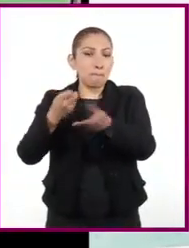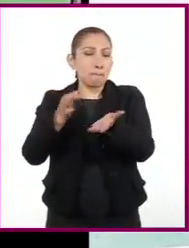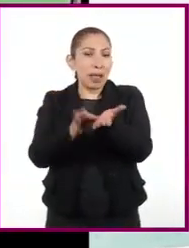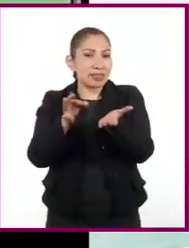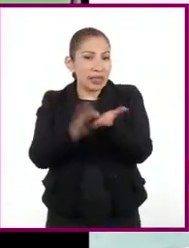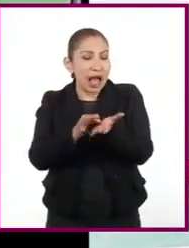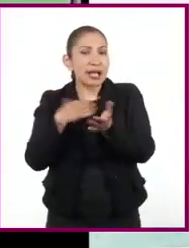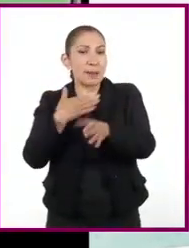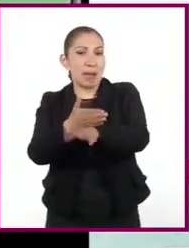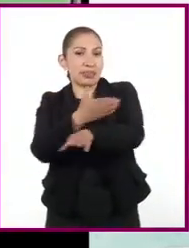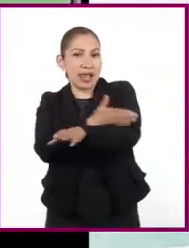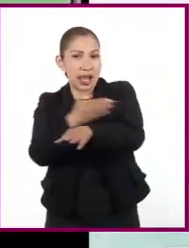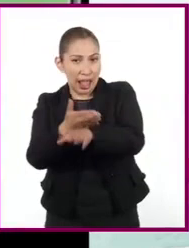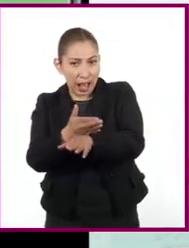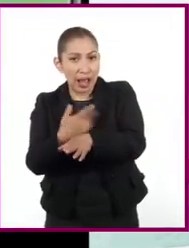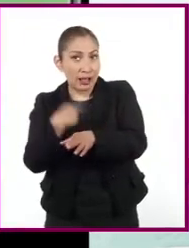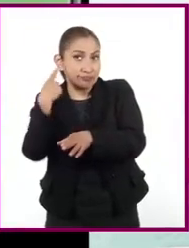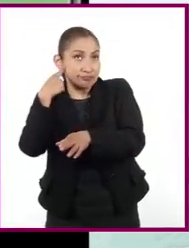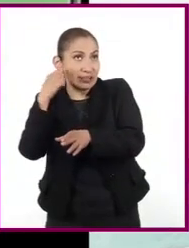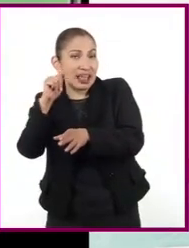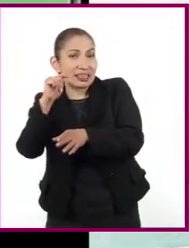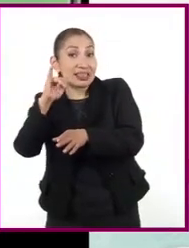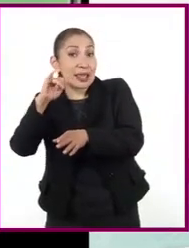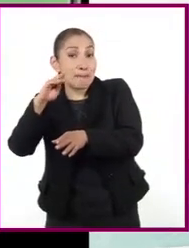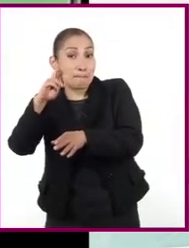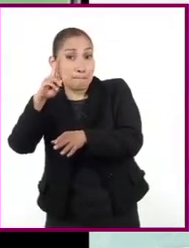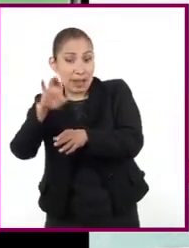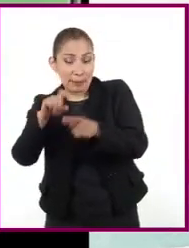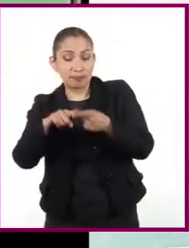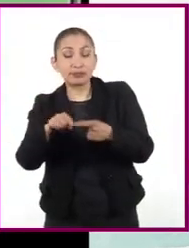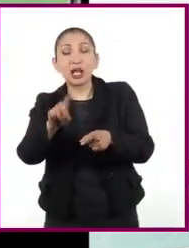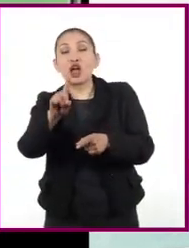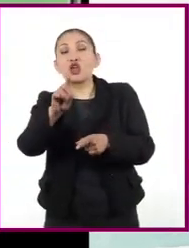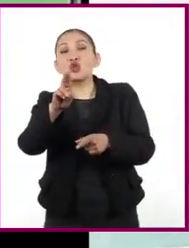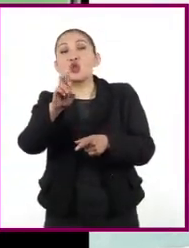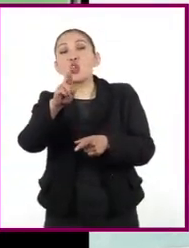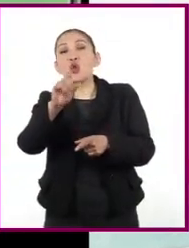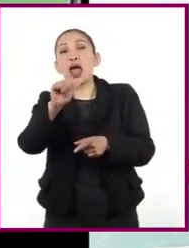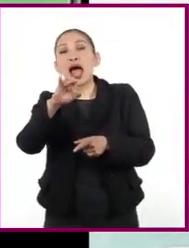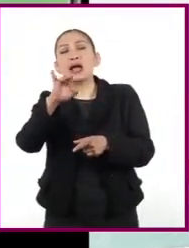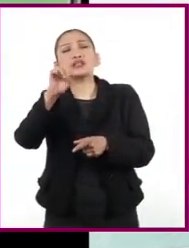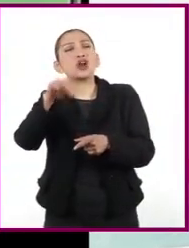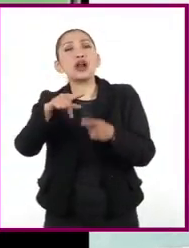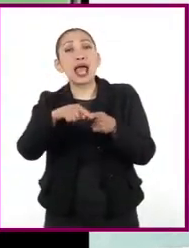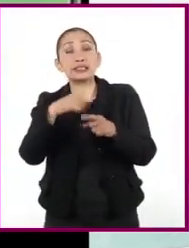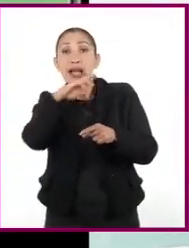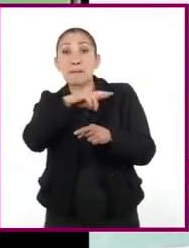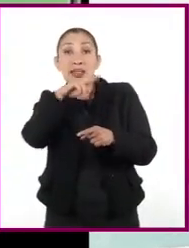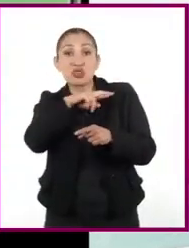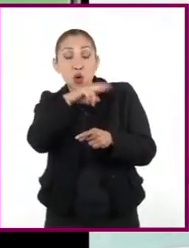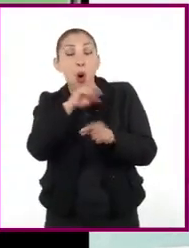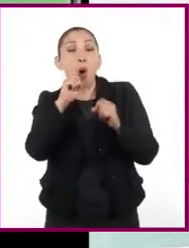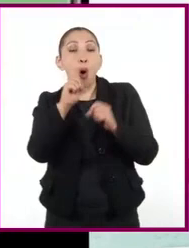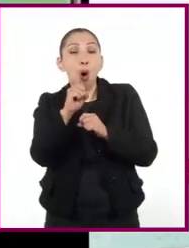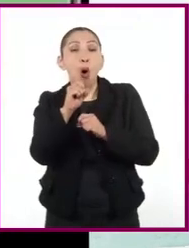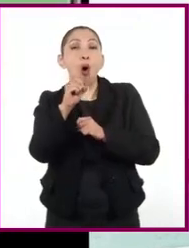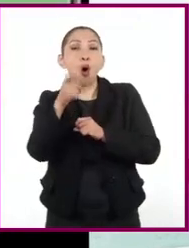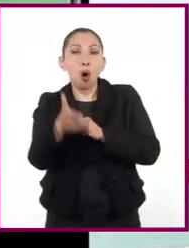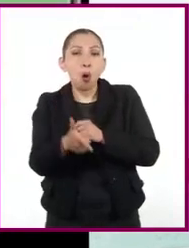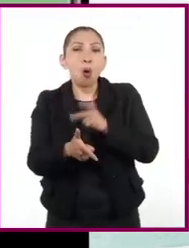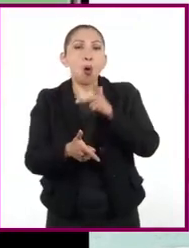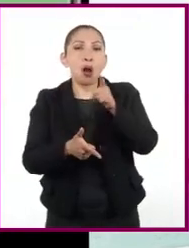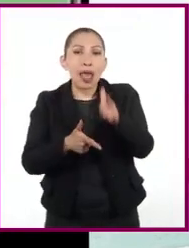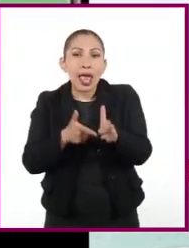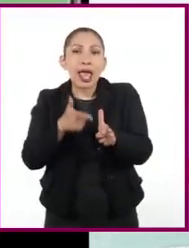esto es de madera. Eso tiene que ver con el timbre. La duración tiene que ver con poder tocar muy rápido o poder tocar